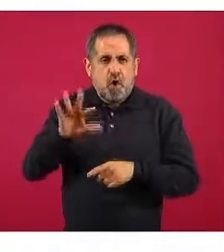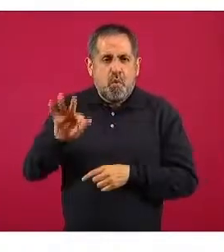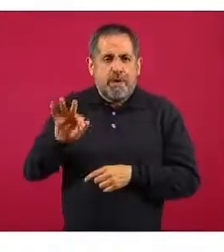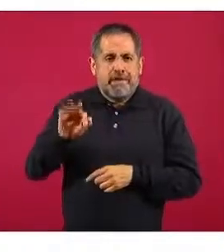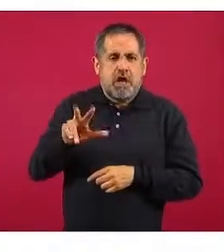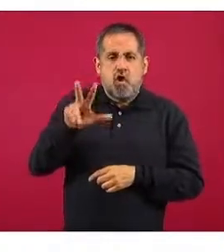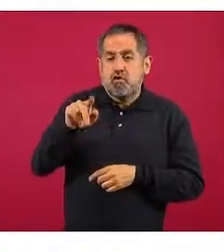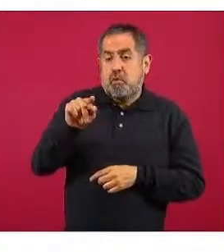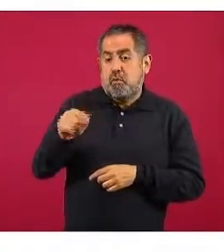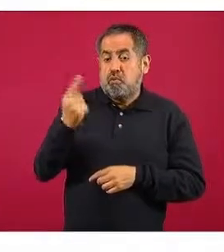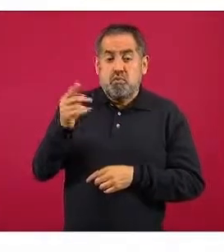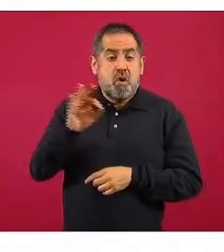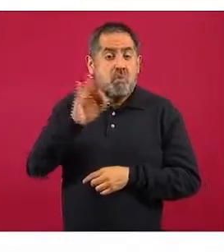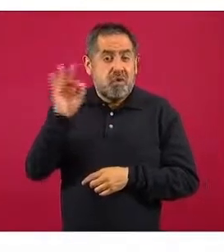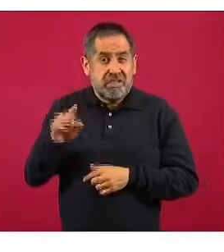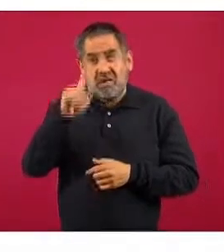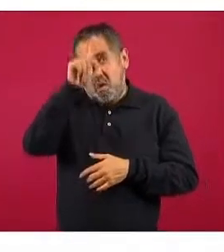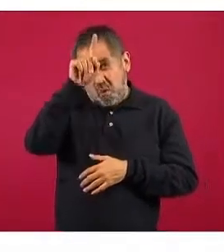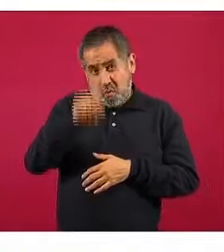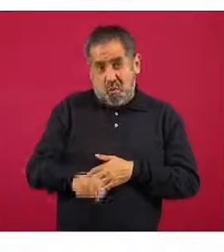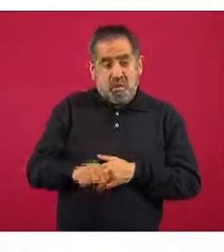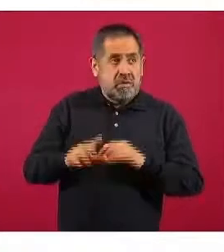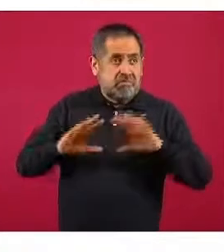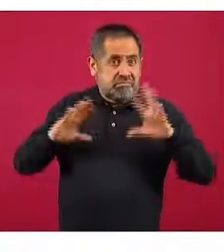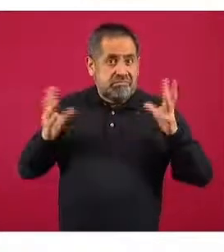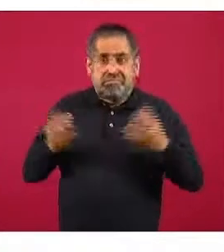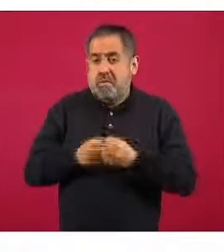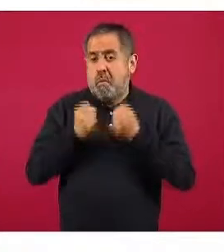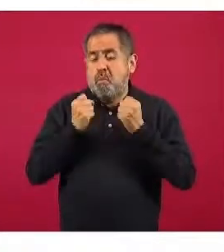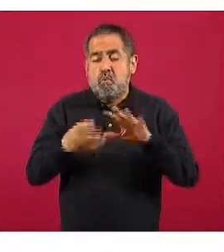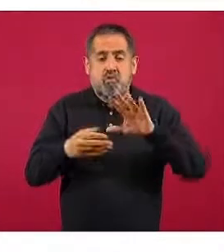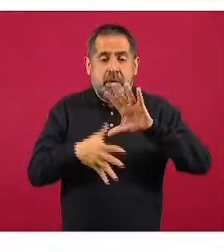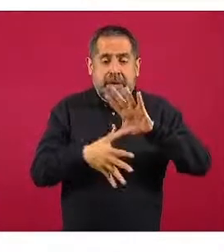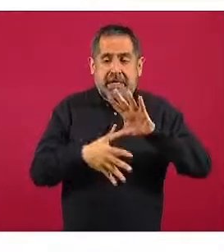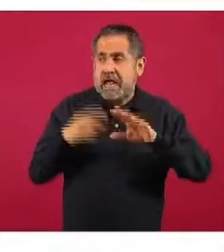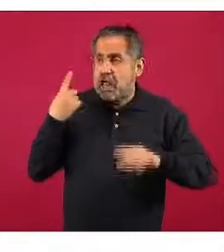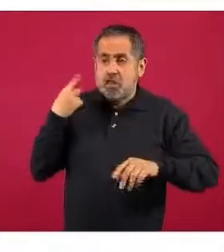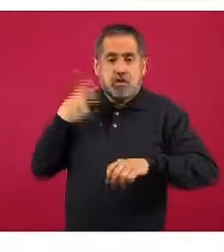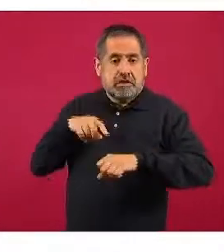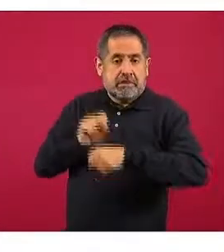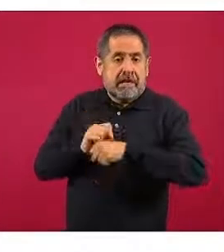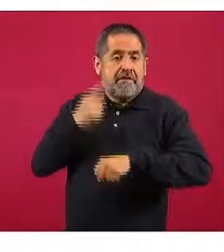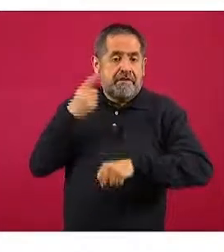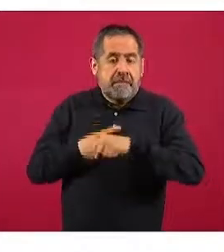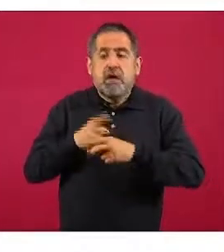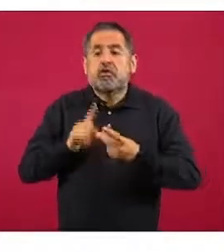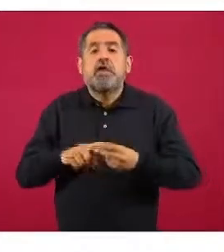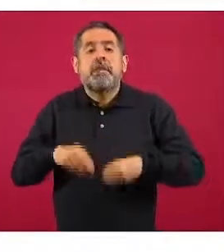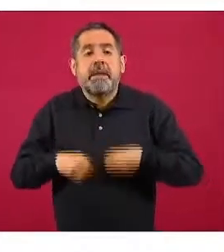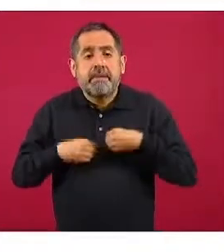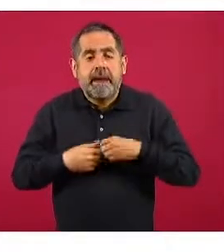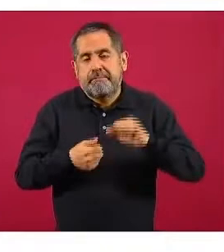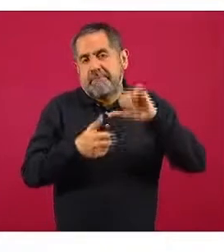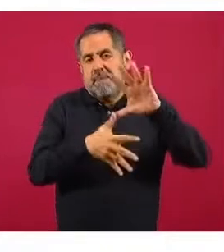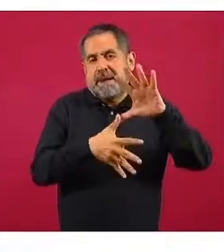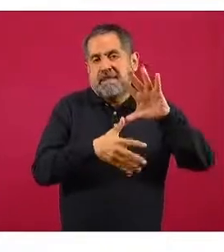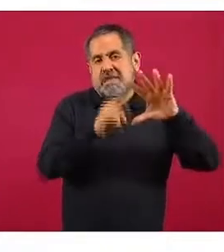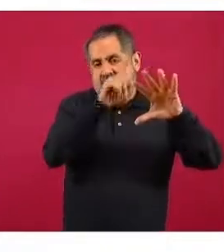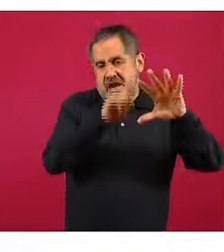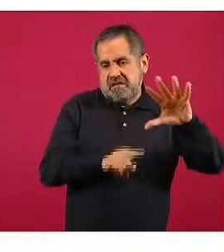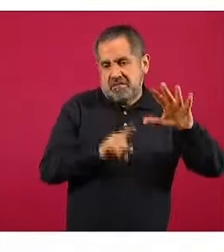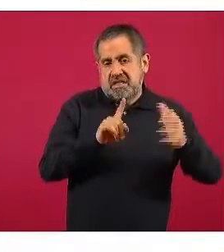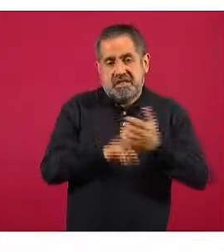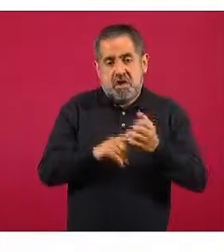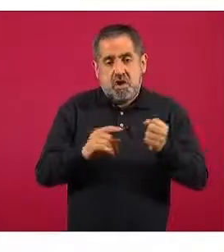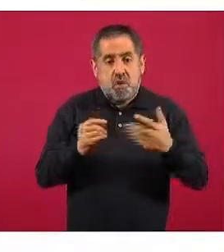.1% de todas las personas que han enfermado en las últimas dos semanas son personas que residen en el